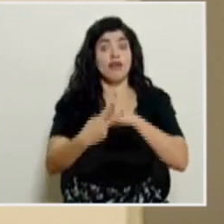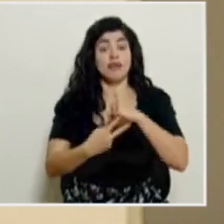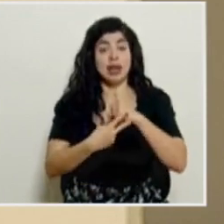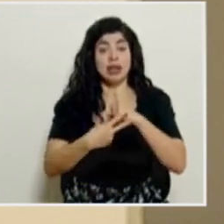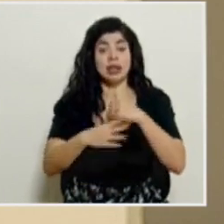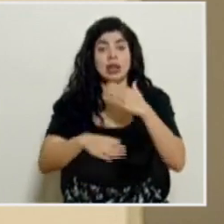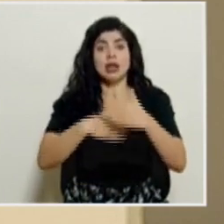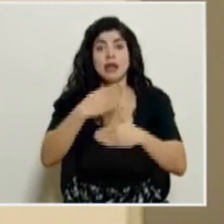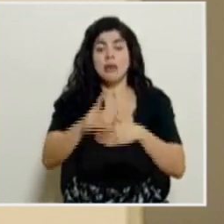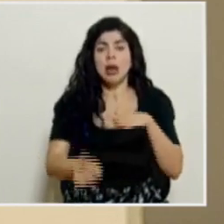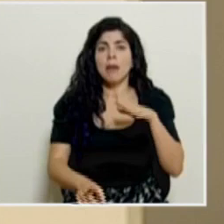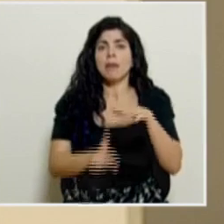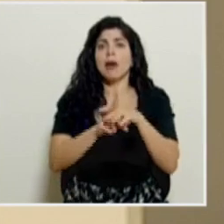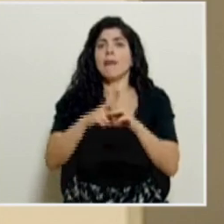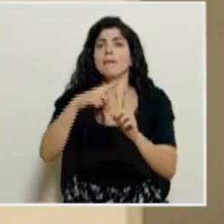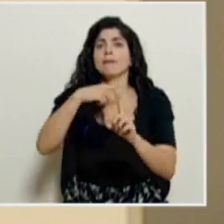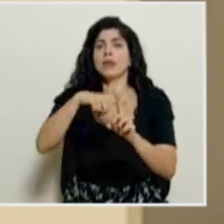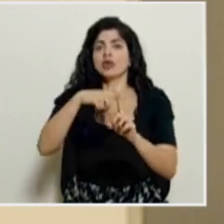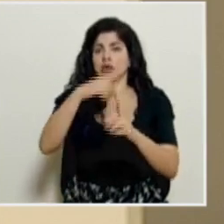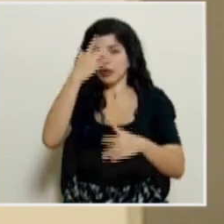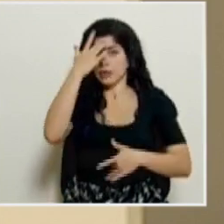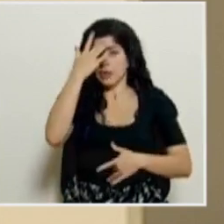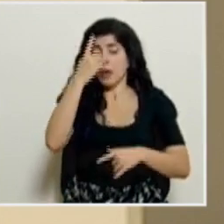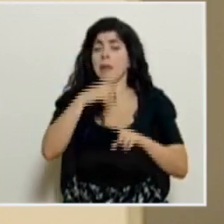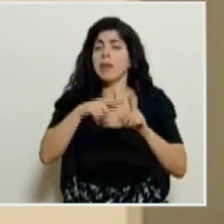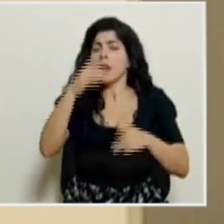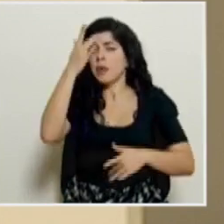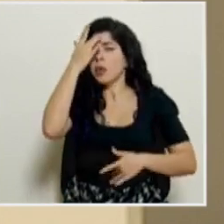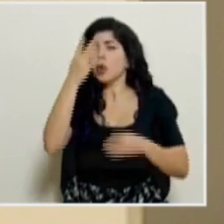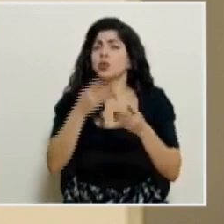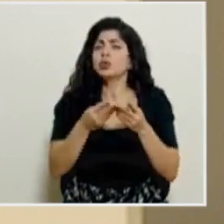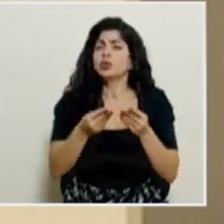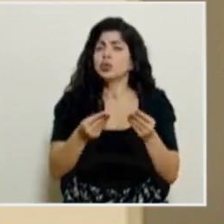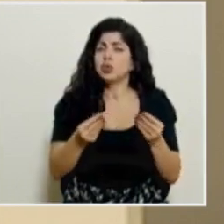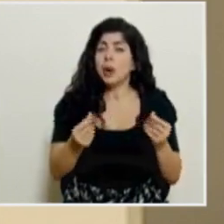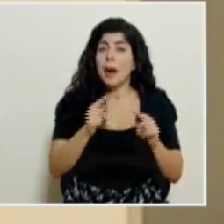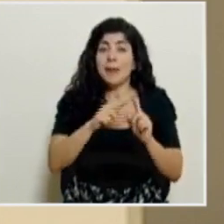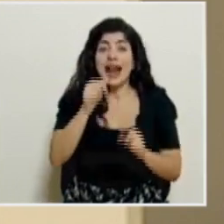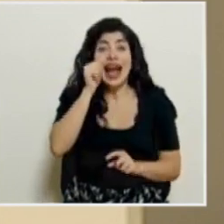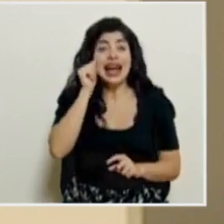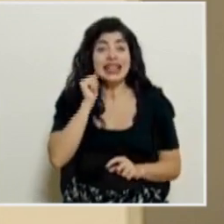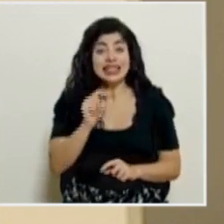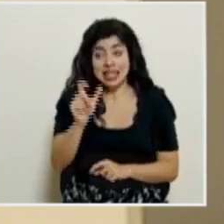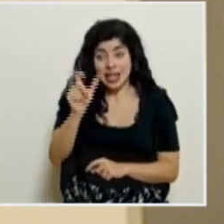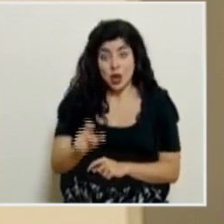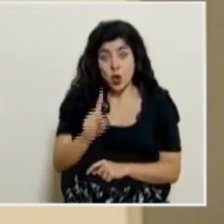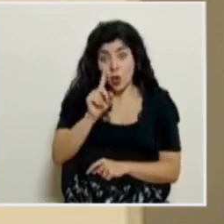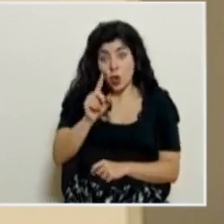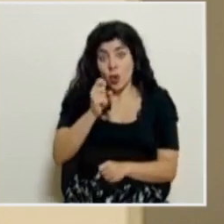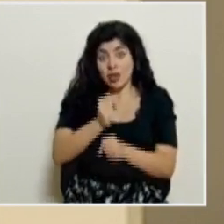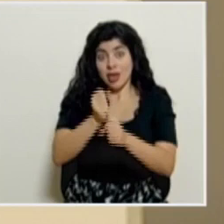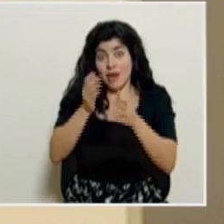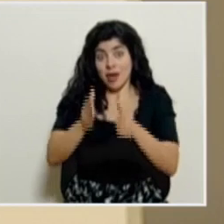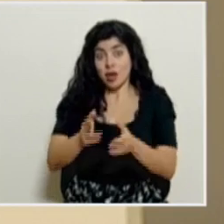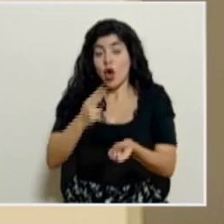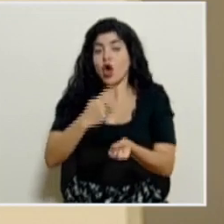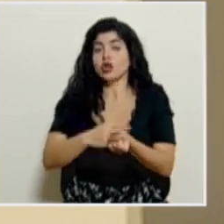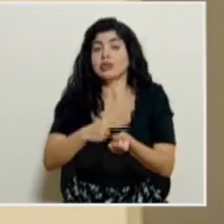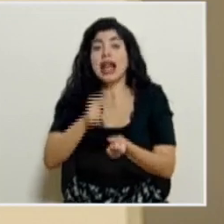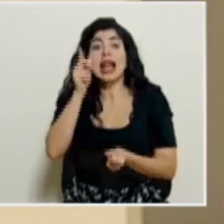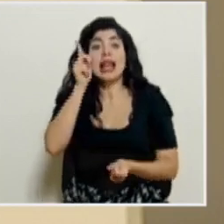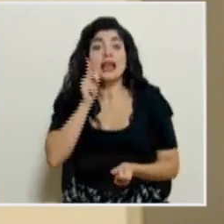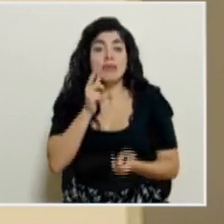positivos, la mayoría de ellos leves. Pero ayer tuvimos que trasladar un funcionario del Hospital de Limón